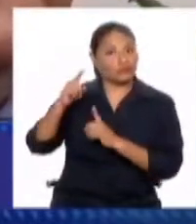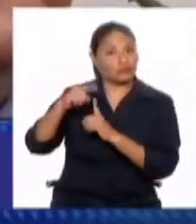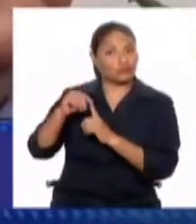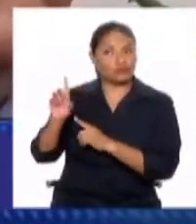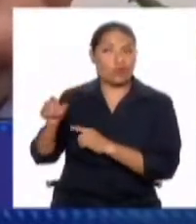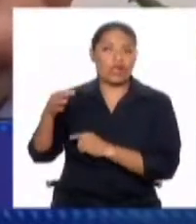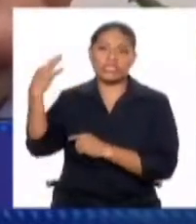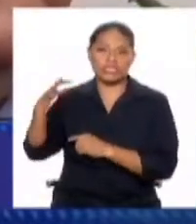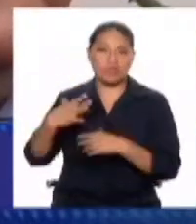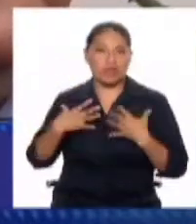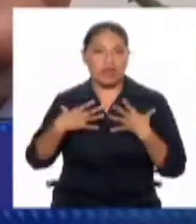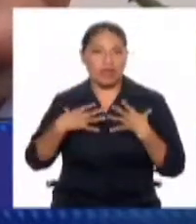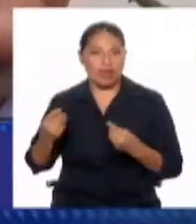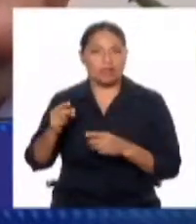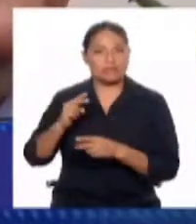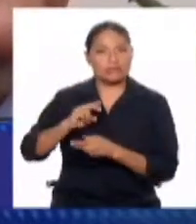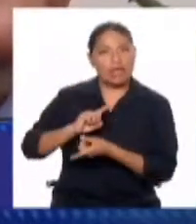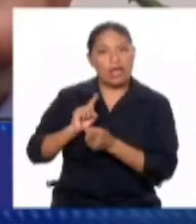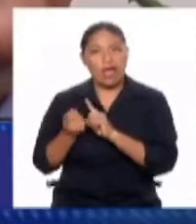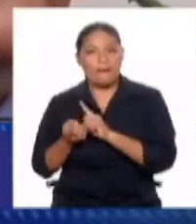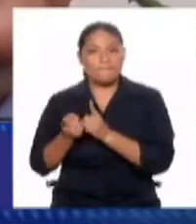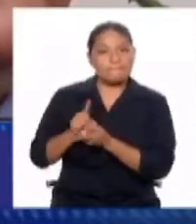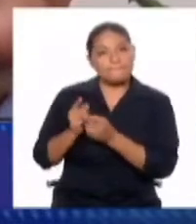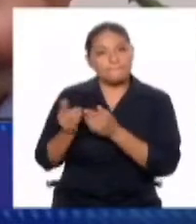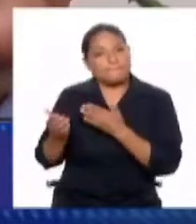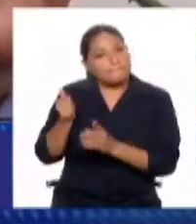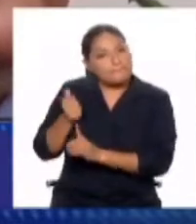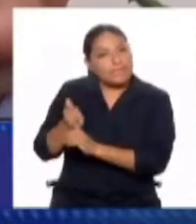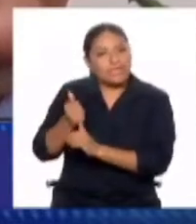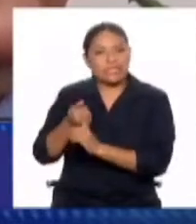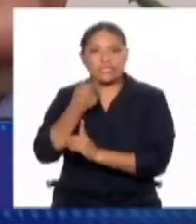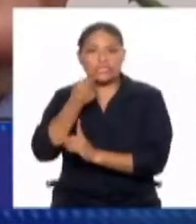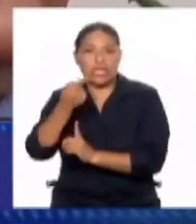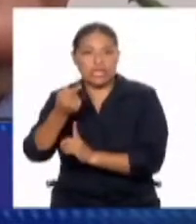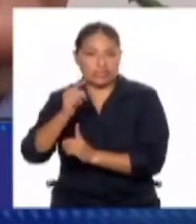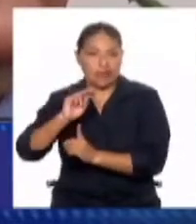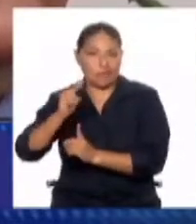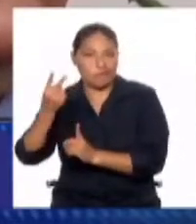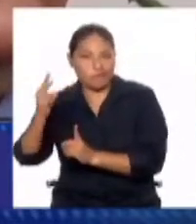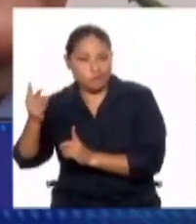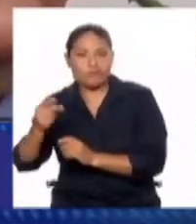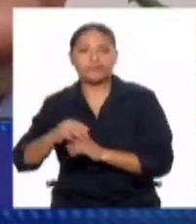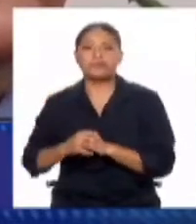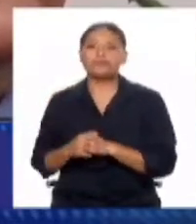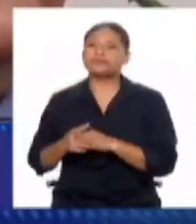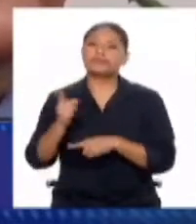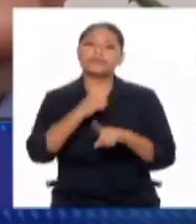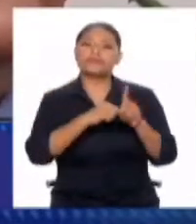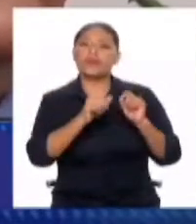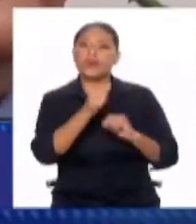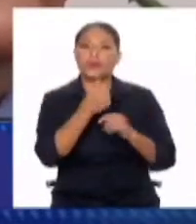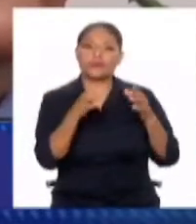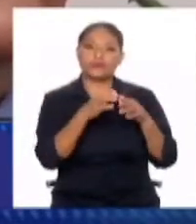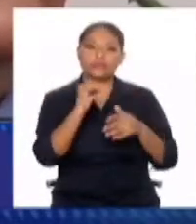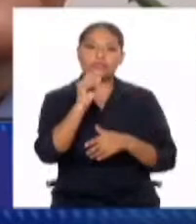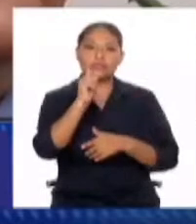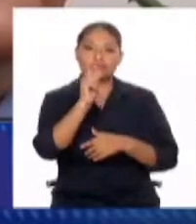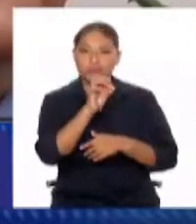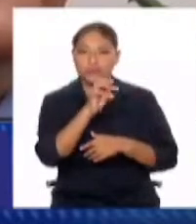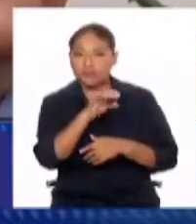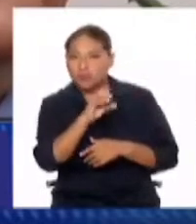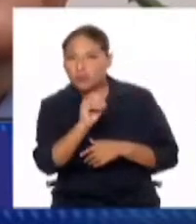siempre ha sido un personaje peculiar. Ahora, la relación con los Estados Unidos, ha dado una situación de colaboración, la Interpol, la Cancillería,